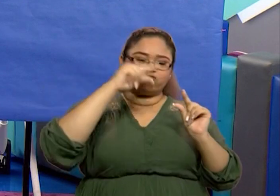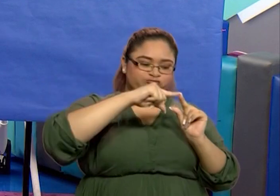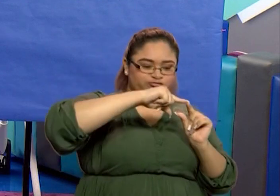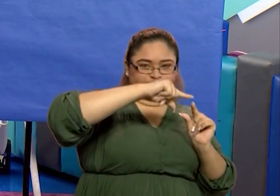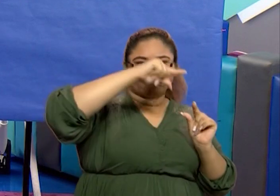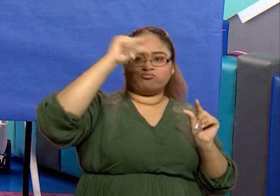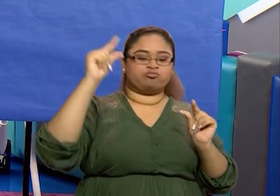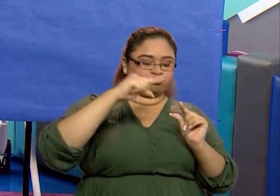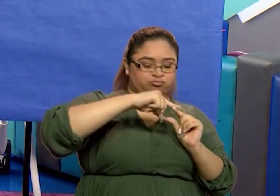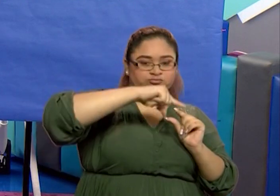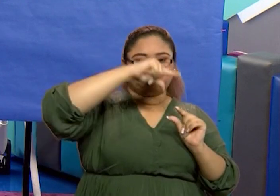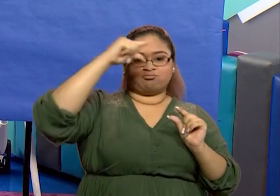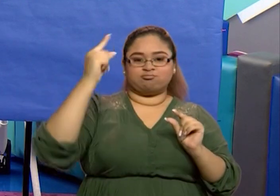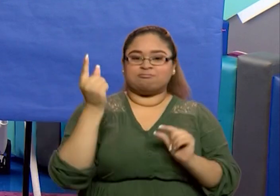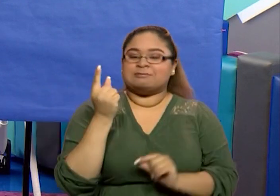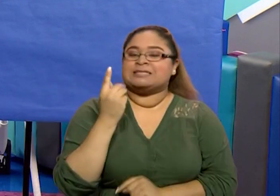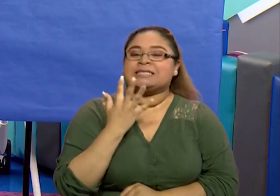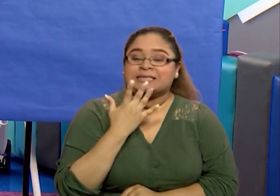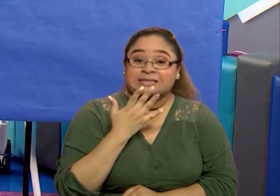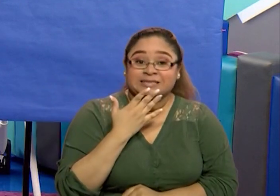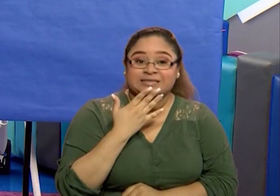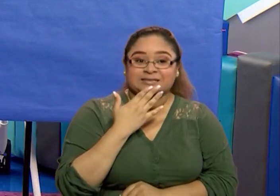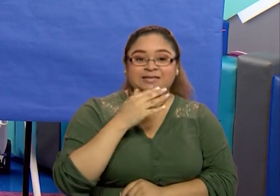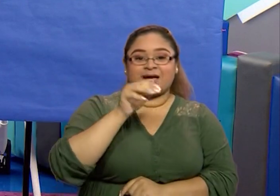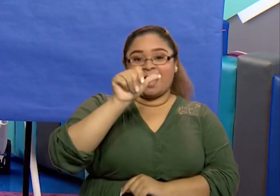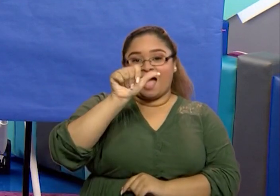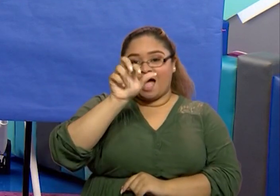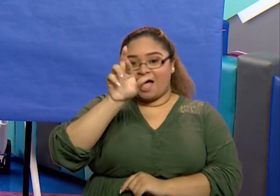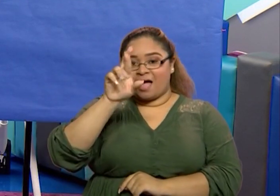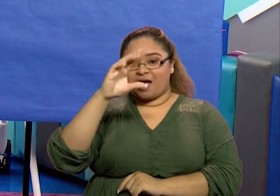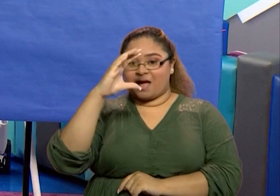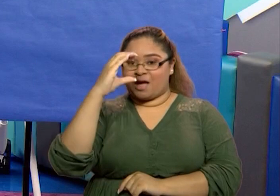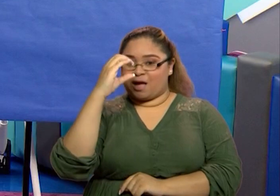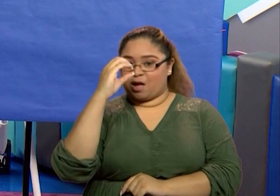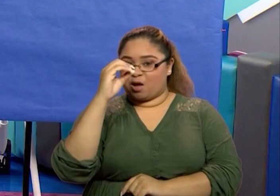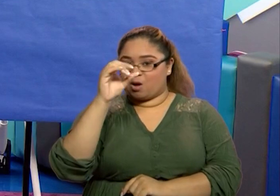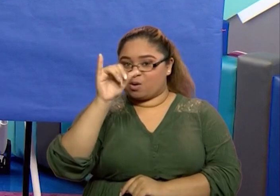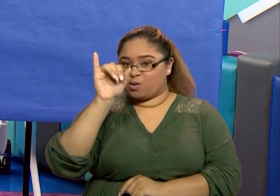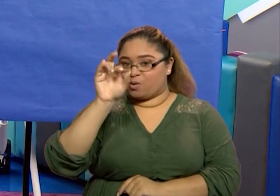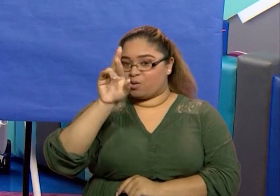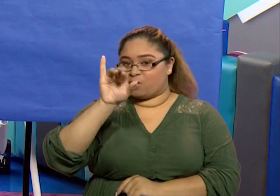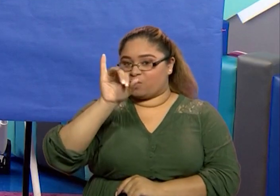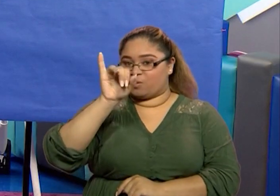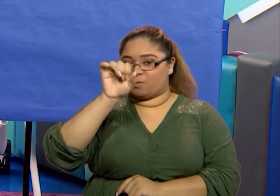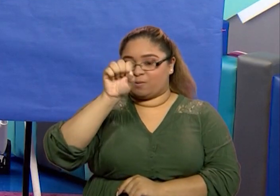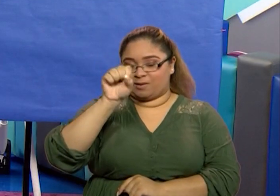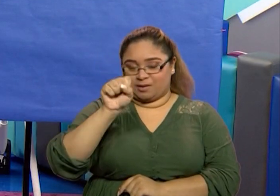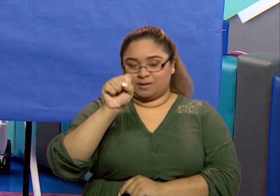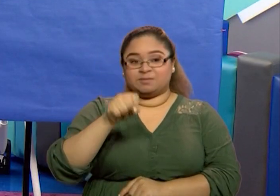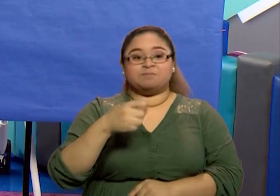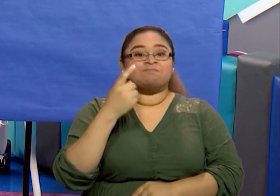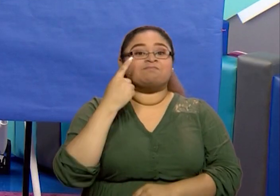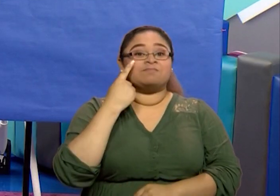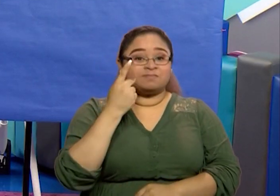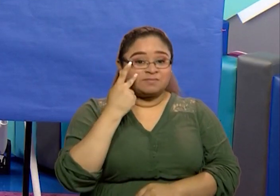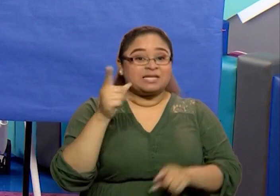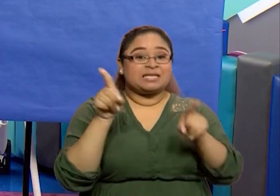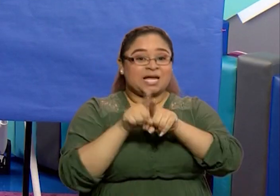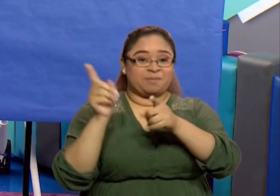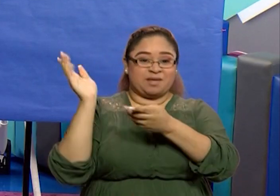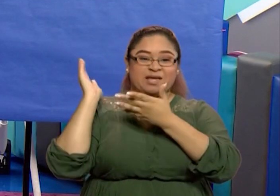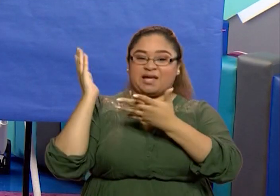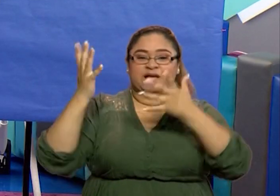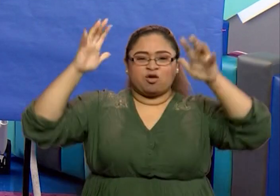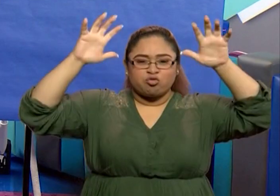Me imagino que sí, un arco iris. Y acá tenemos la lluvia también, con todo y tormenta.